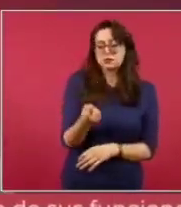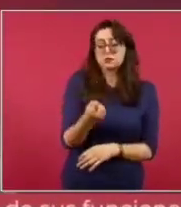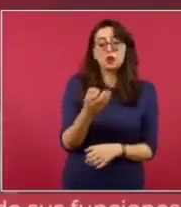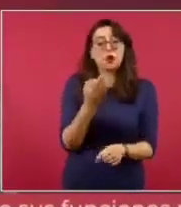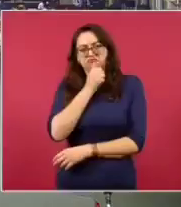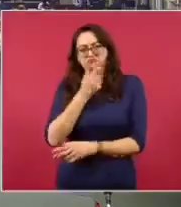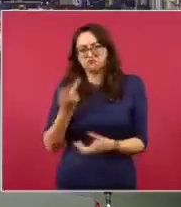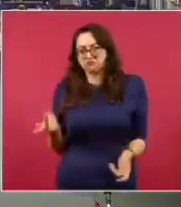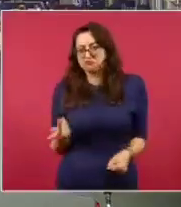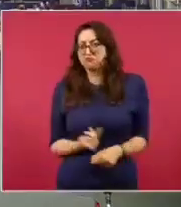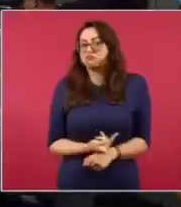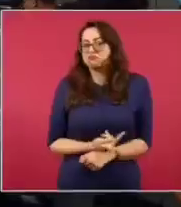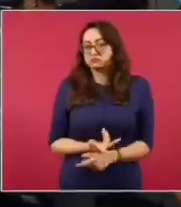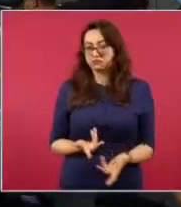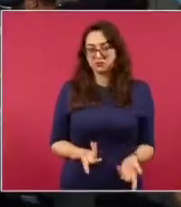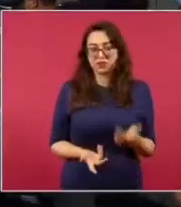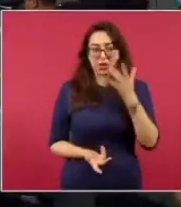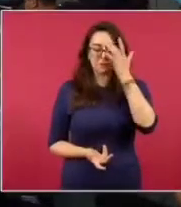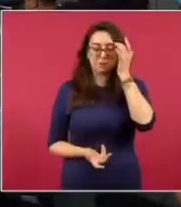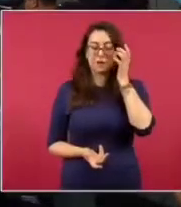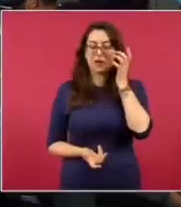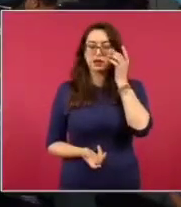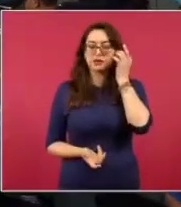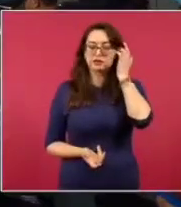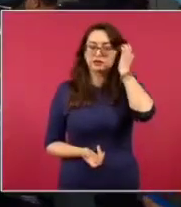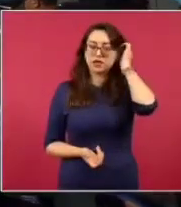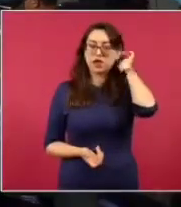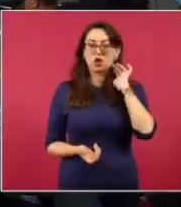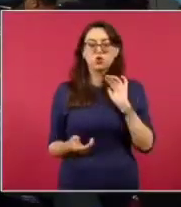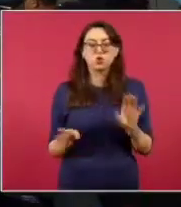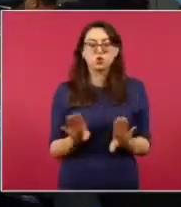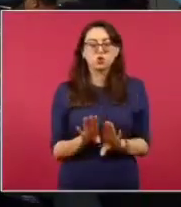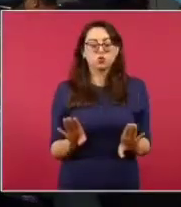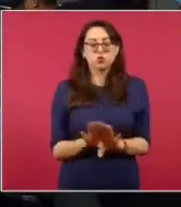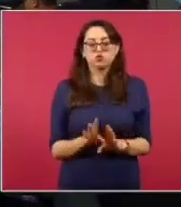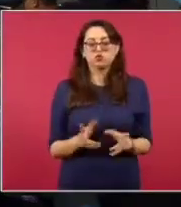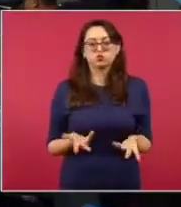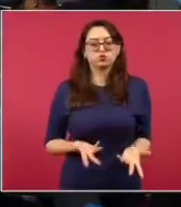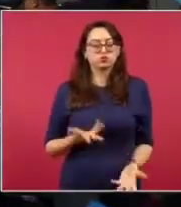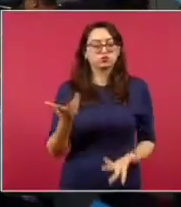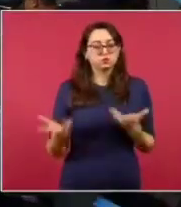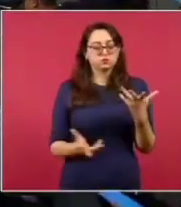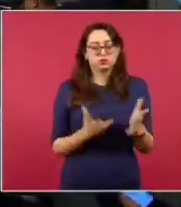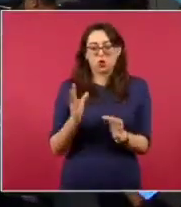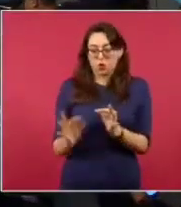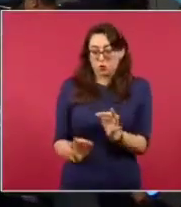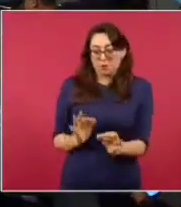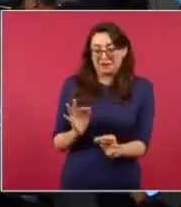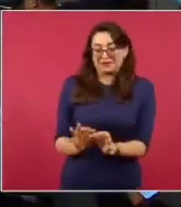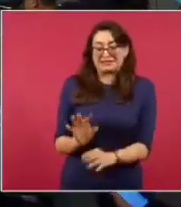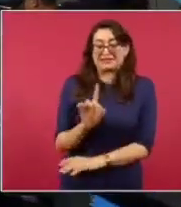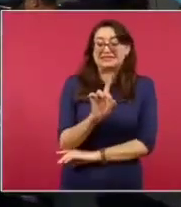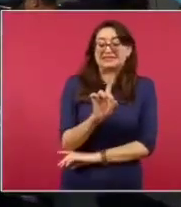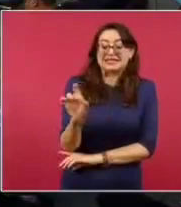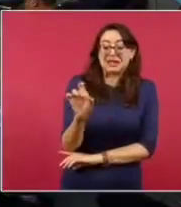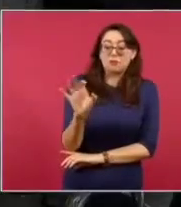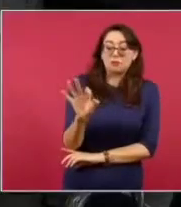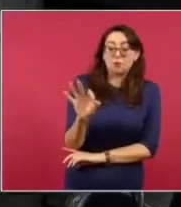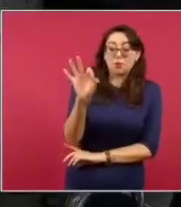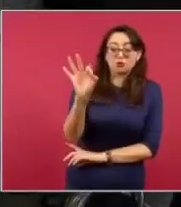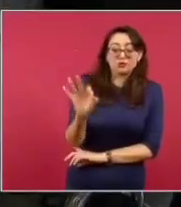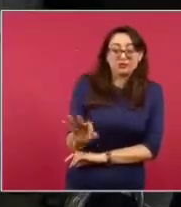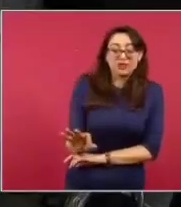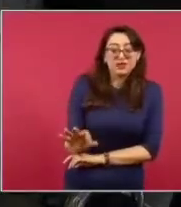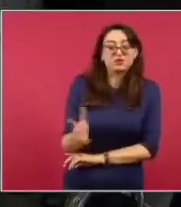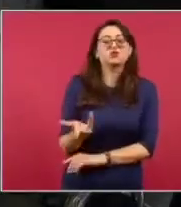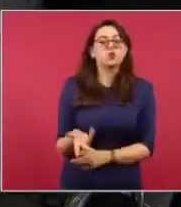descanso. En tanto, el secretario de Gobernación Adán Augusto López Hernández negó que el mandatario se encuentre enfermo de algo más que no sea